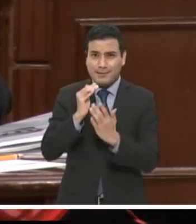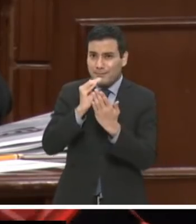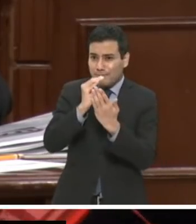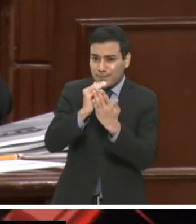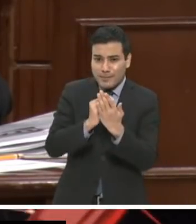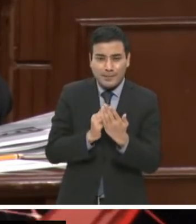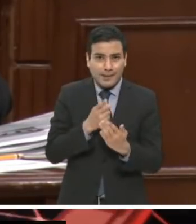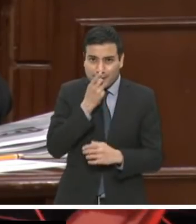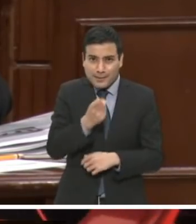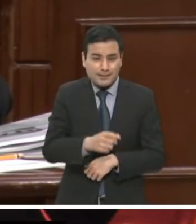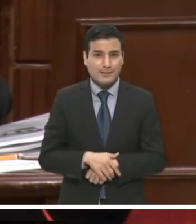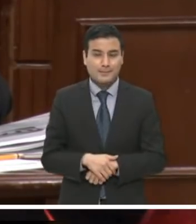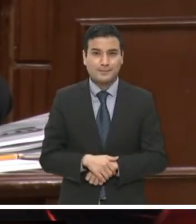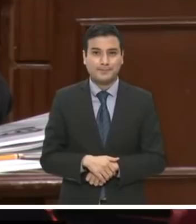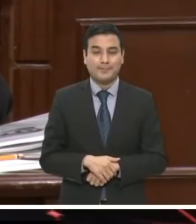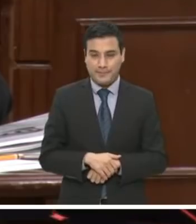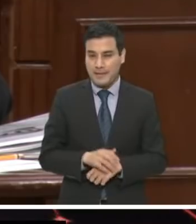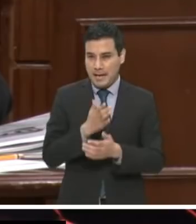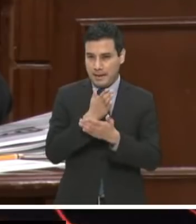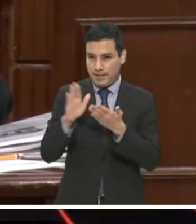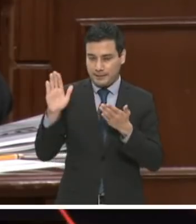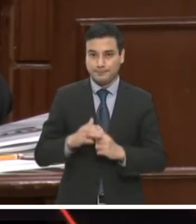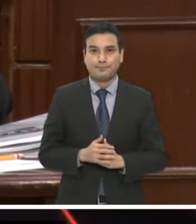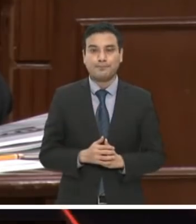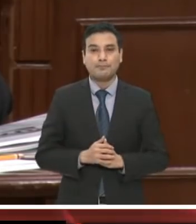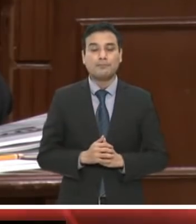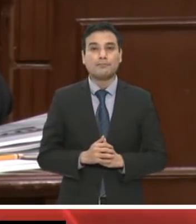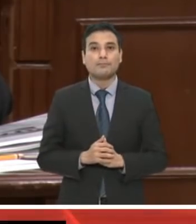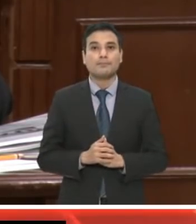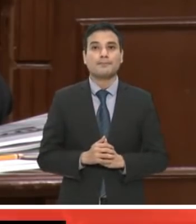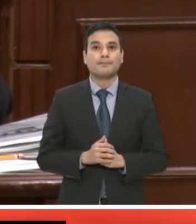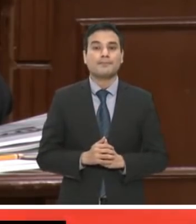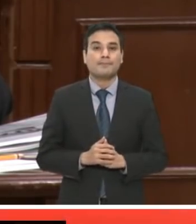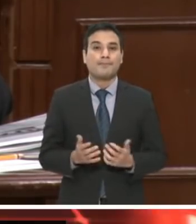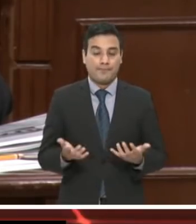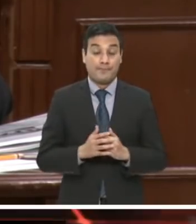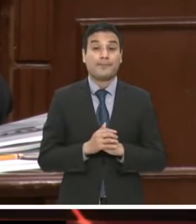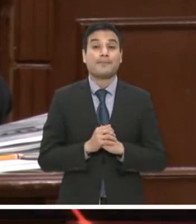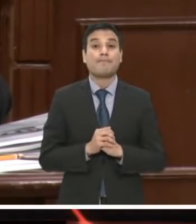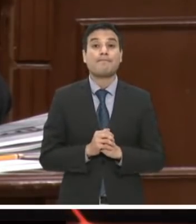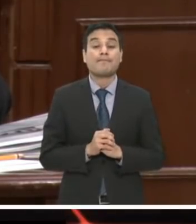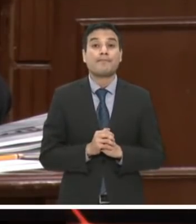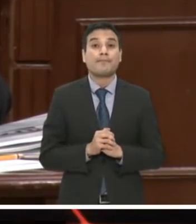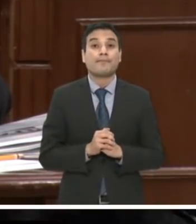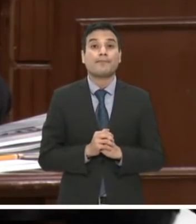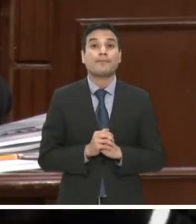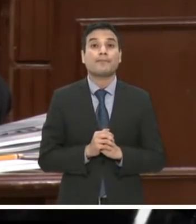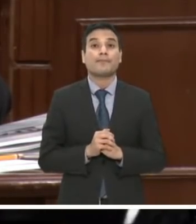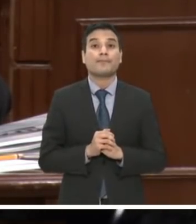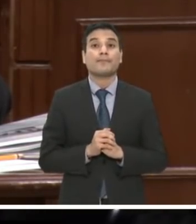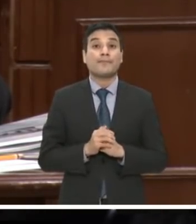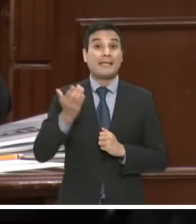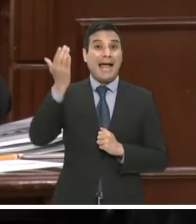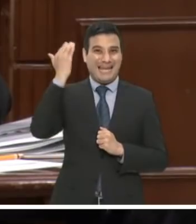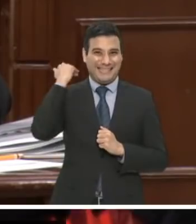aprobados. Por otro lado, está la vertiente política del caso. En varios momentos, durante la